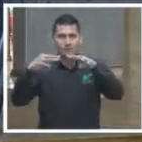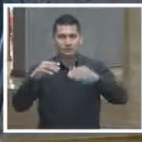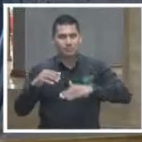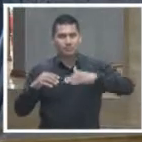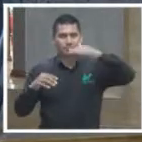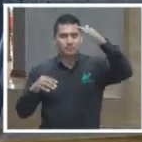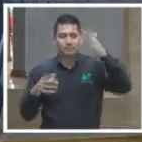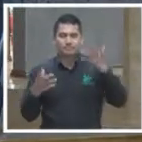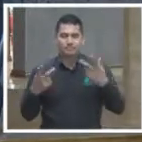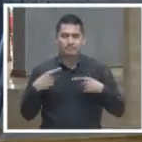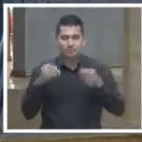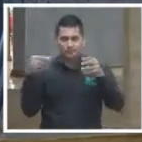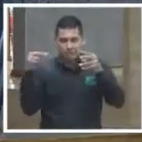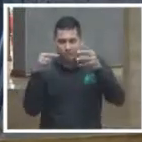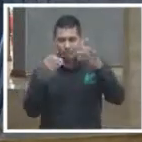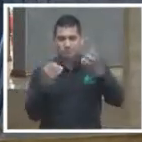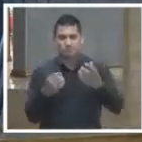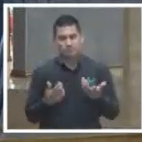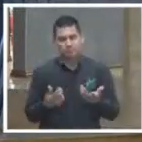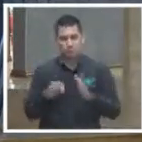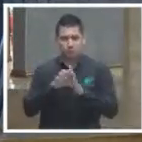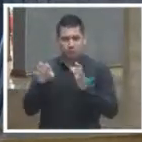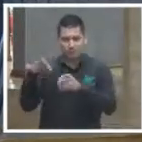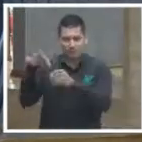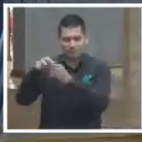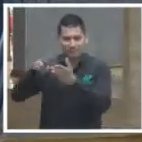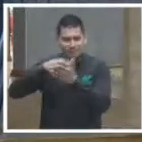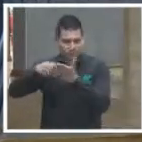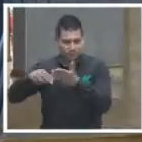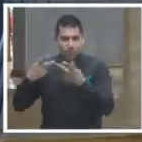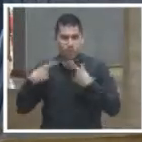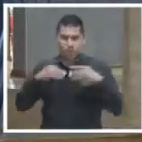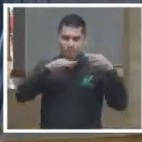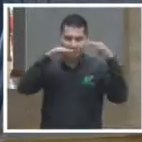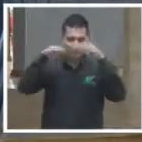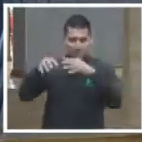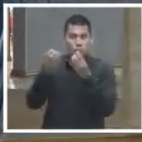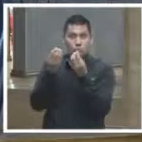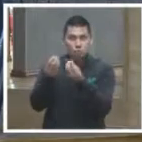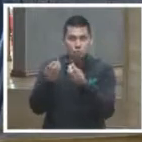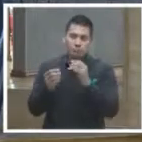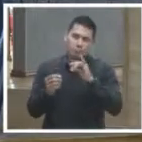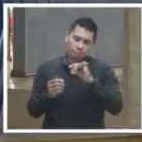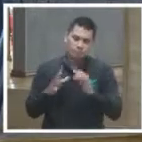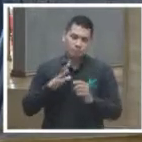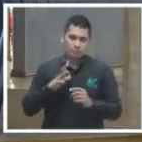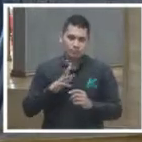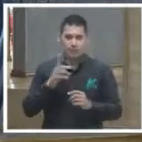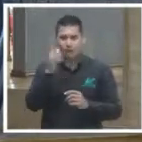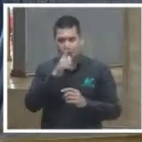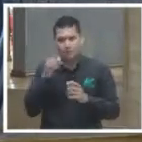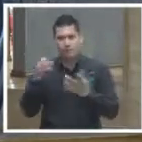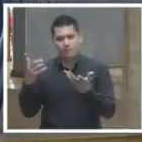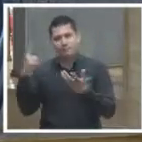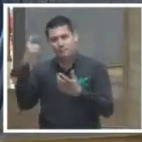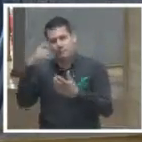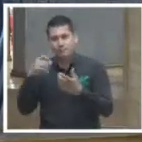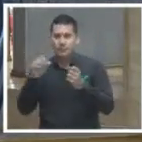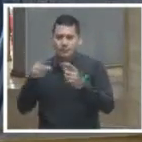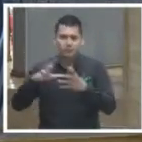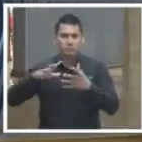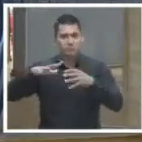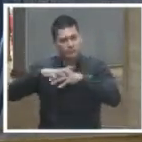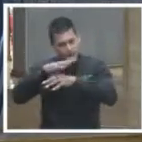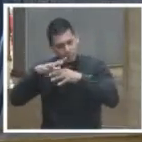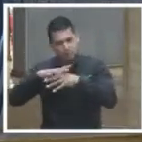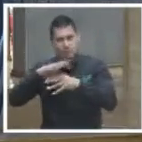esto porque las elecciones de por sí captan la atención entonces sí hay un lenguaje sí hay una transformación